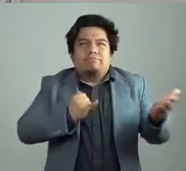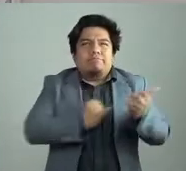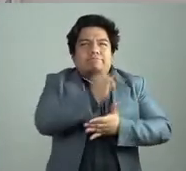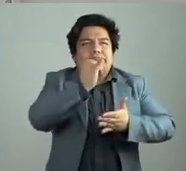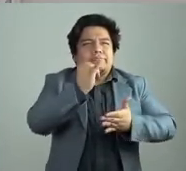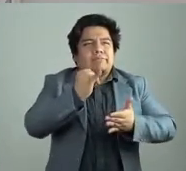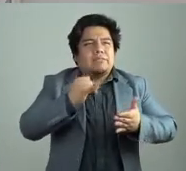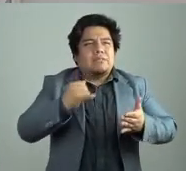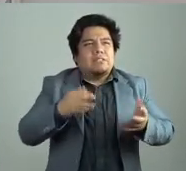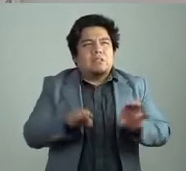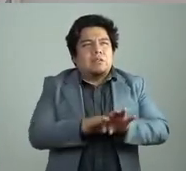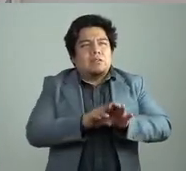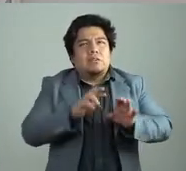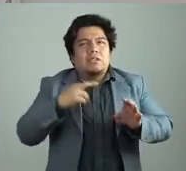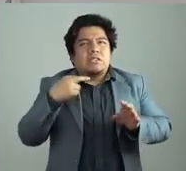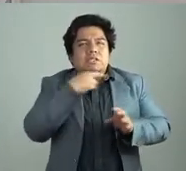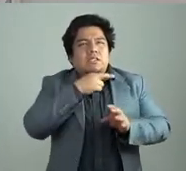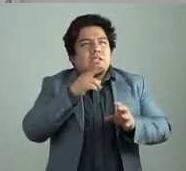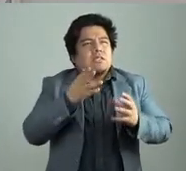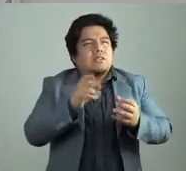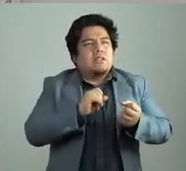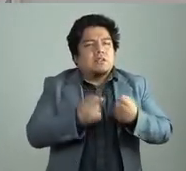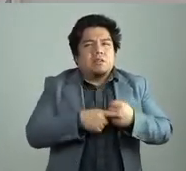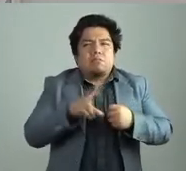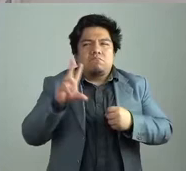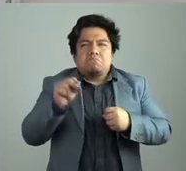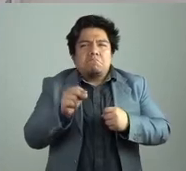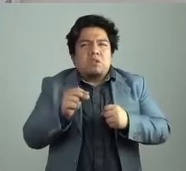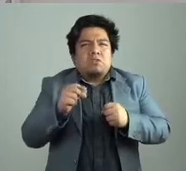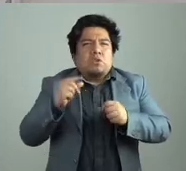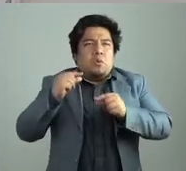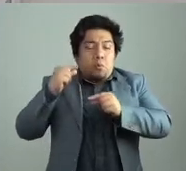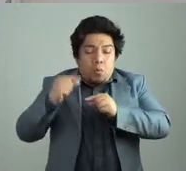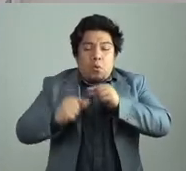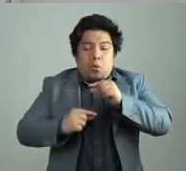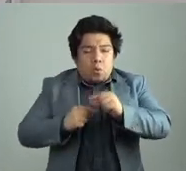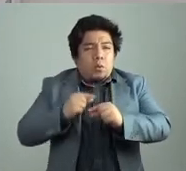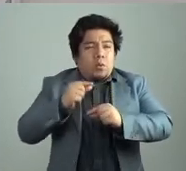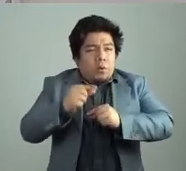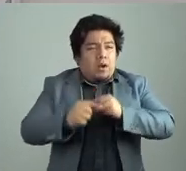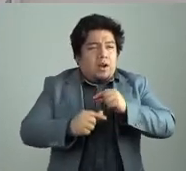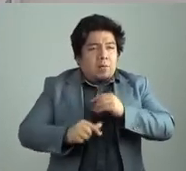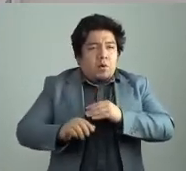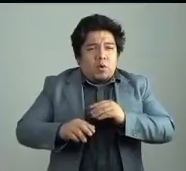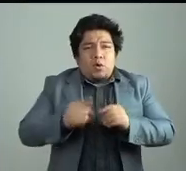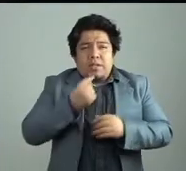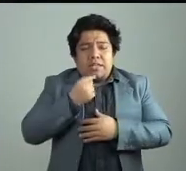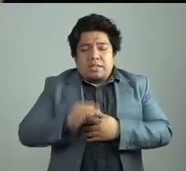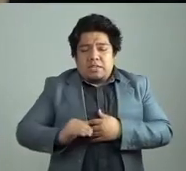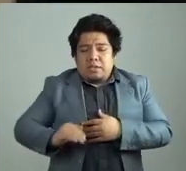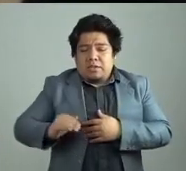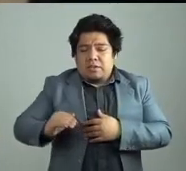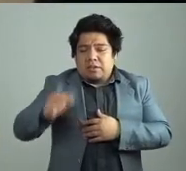entender las decisiones de manera racional, sino fue un devenir, más que una decisión.